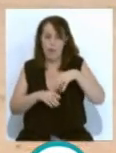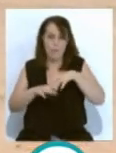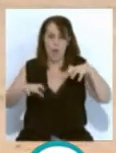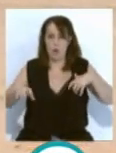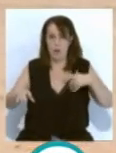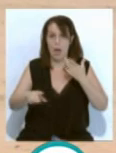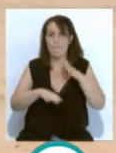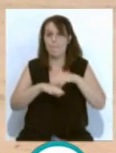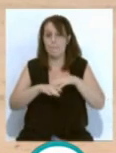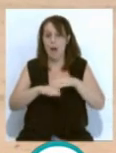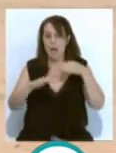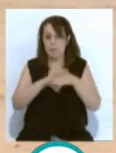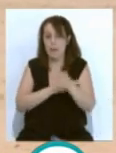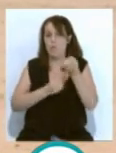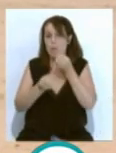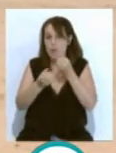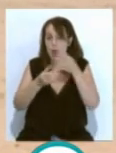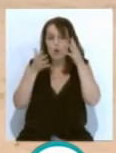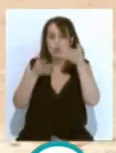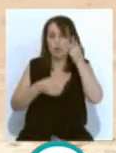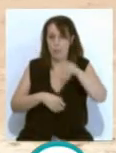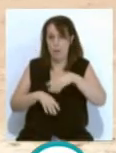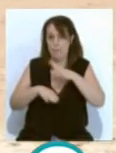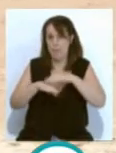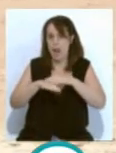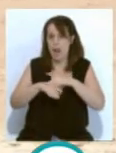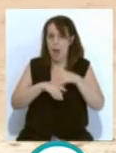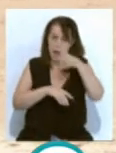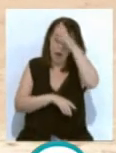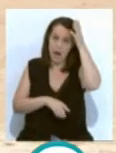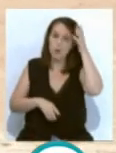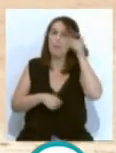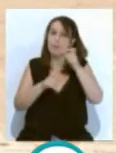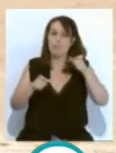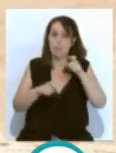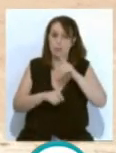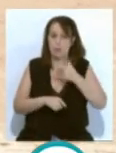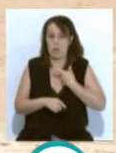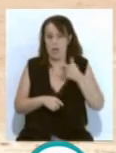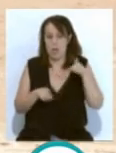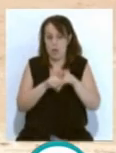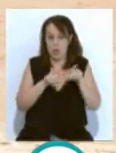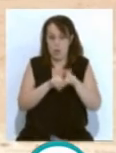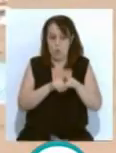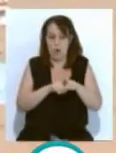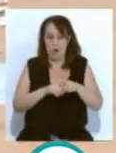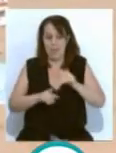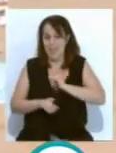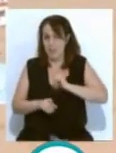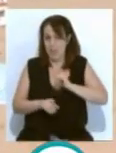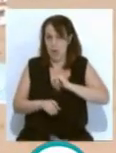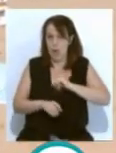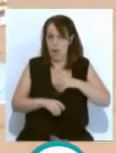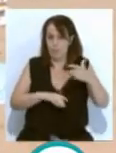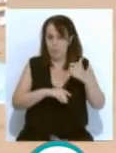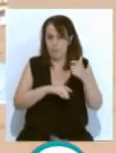la información y consejos sobre el calor. Hay que tener en cuenta que las personas identificadas como población de riesgo son en su mayoría